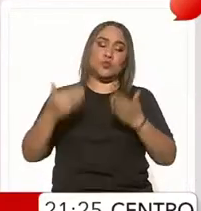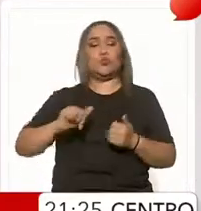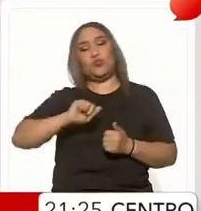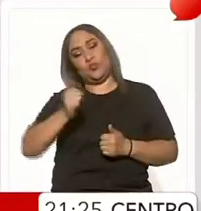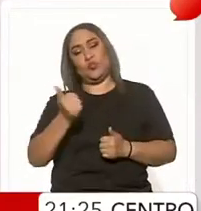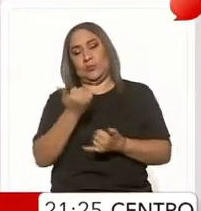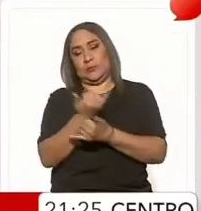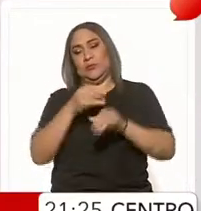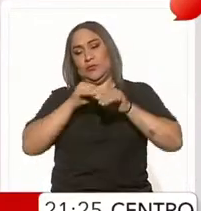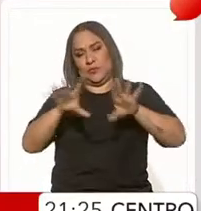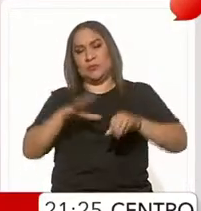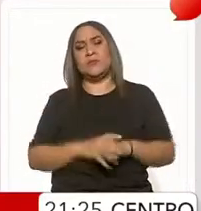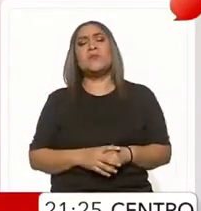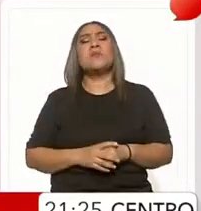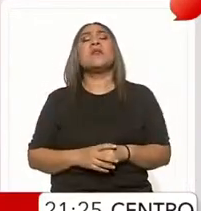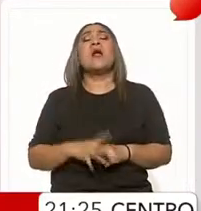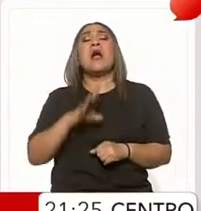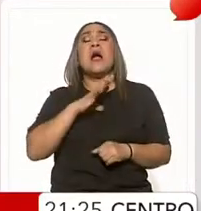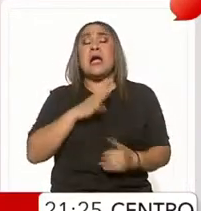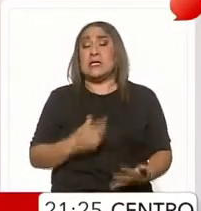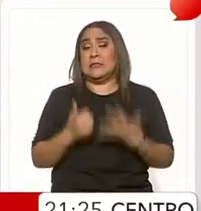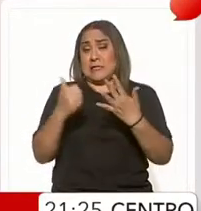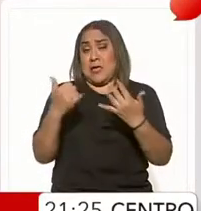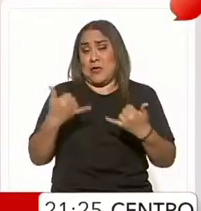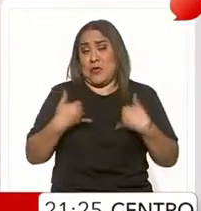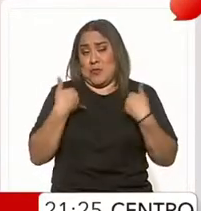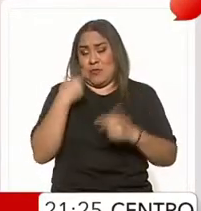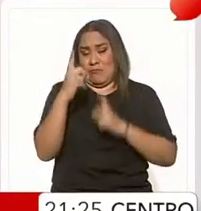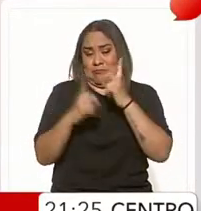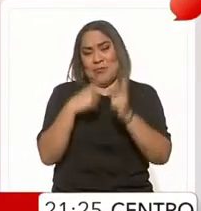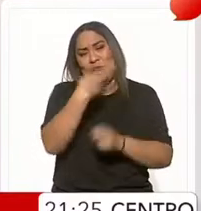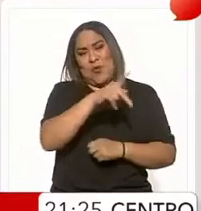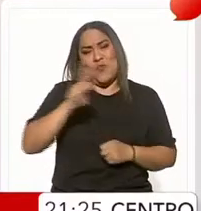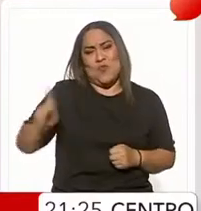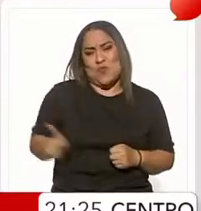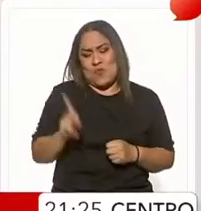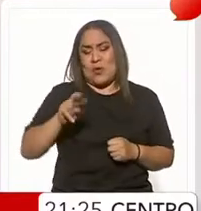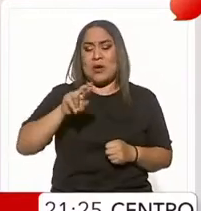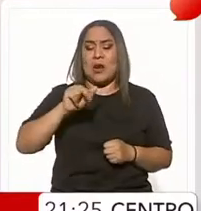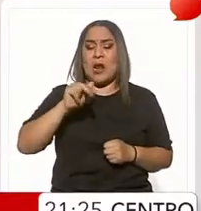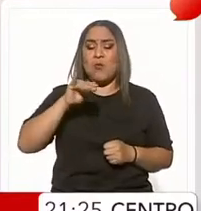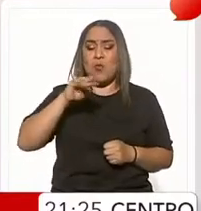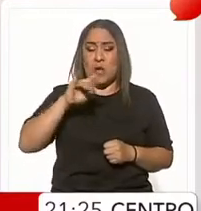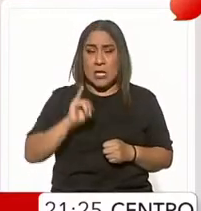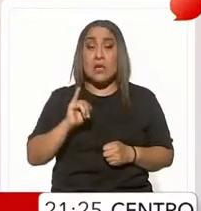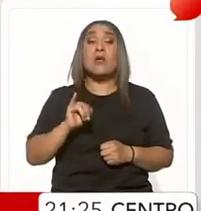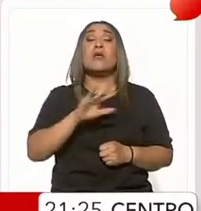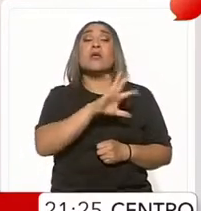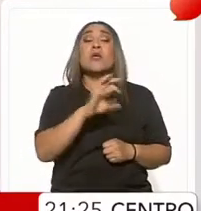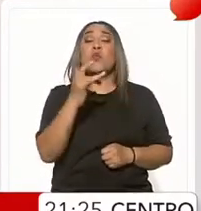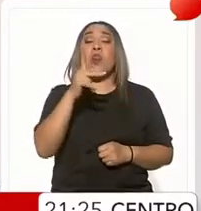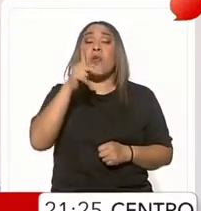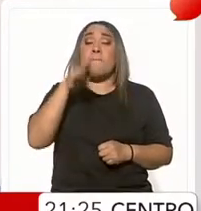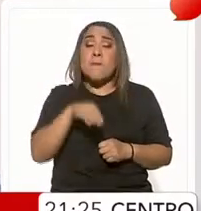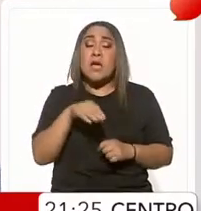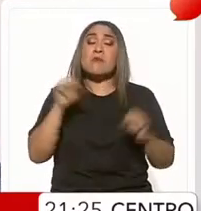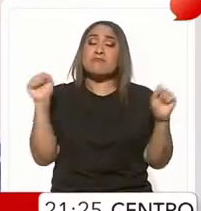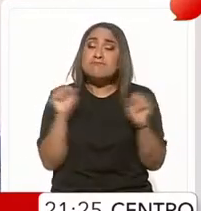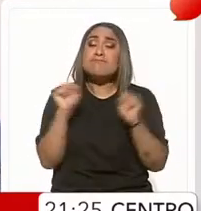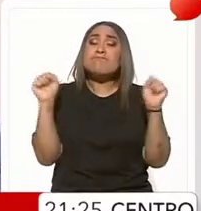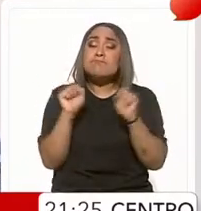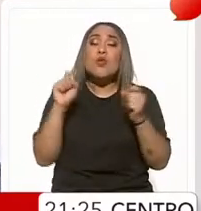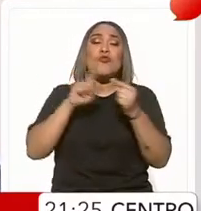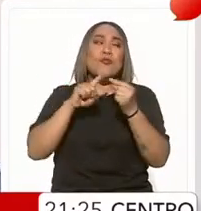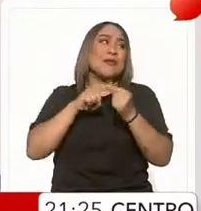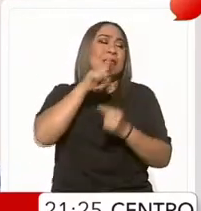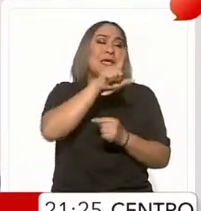información. Vamos a hablar de seis atletas mexicanas rarámuris quienes corrieron más de 550 kilómetros entre Los Ángeles